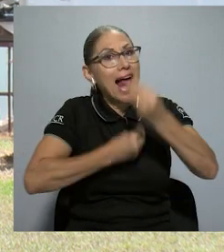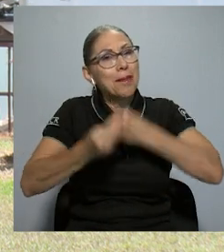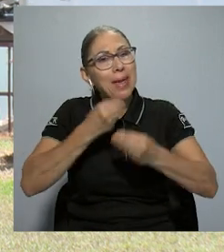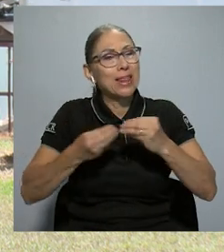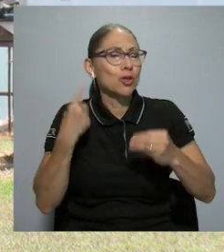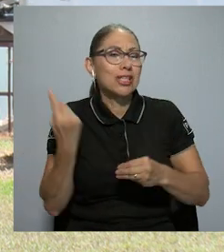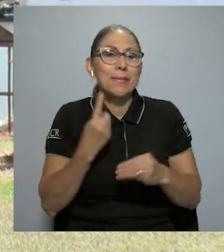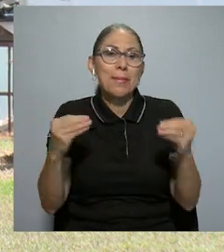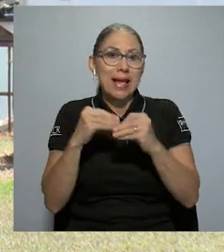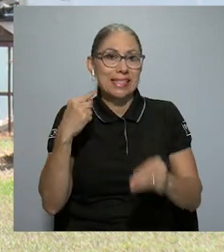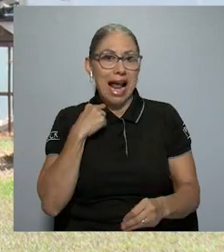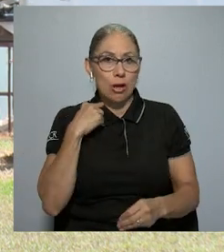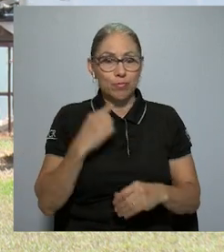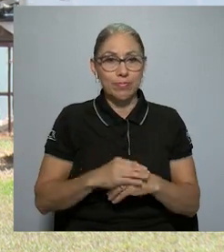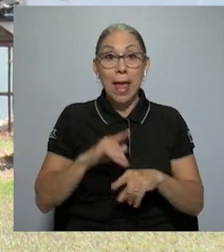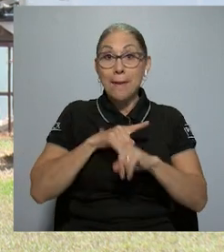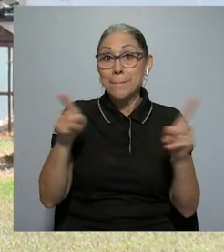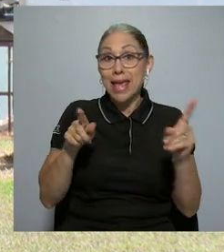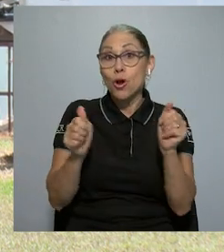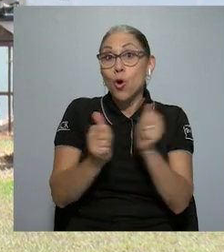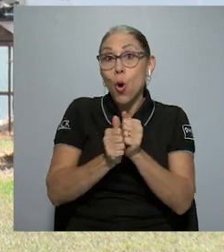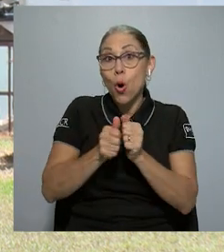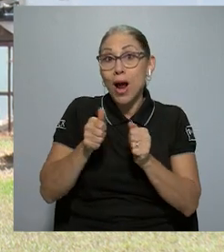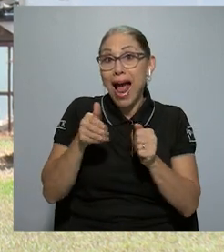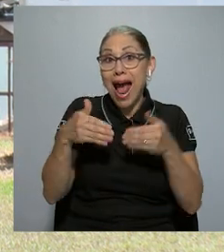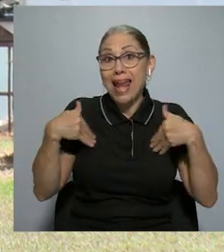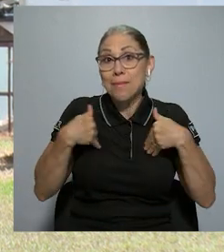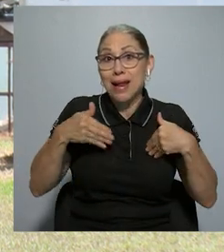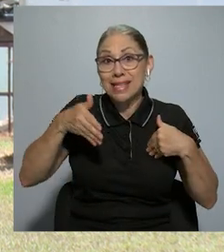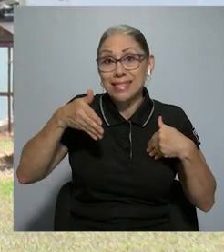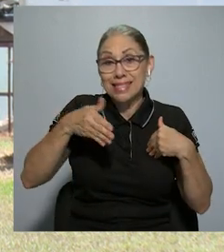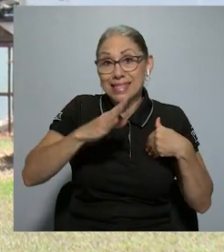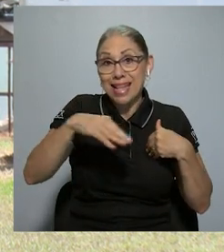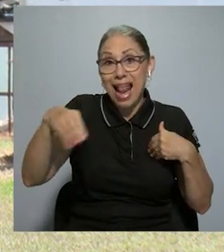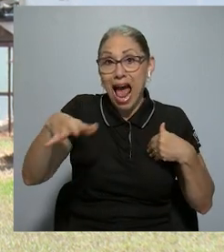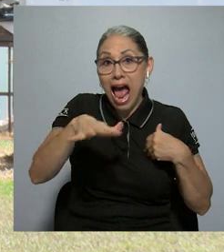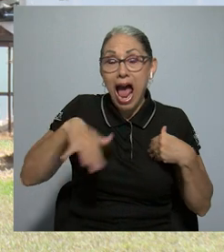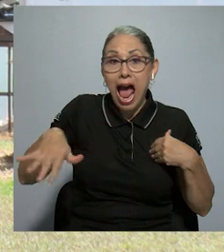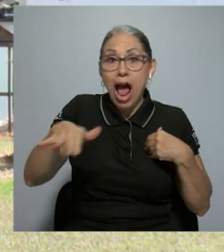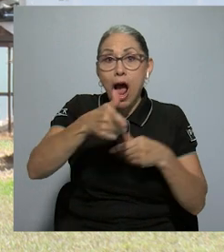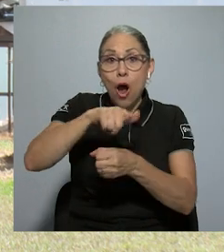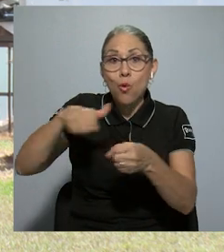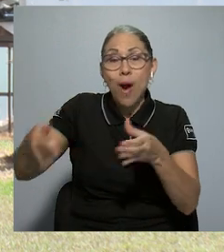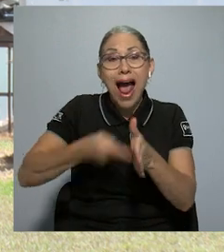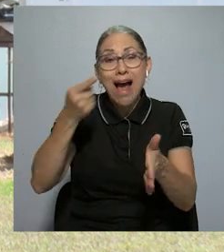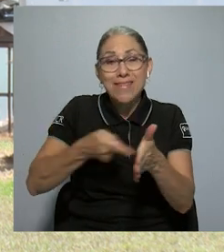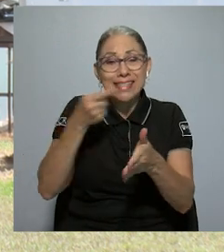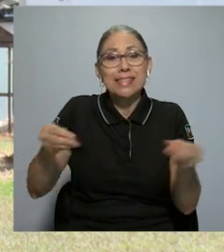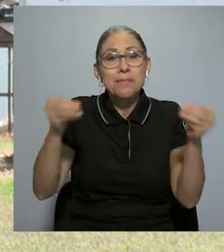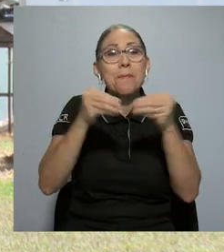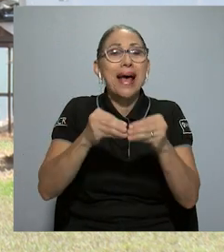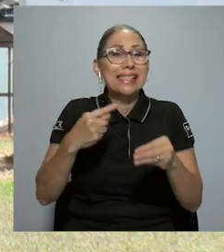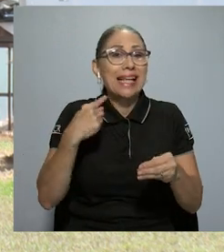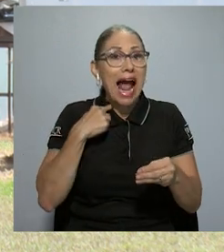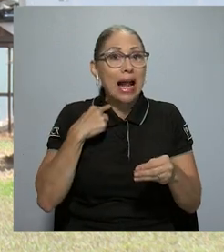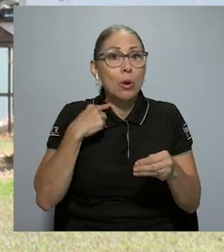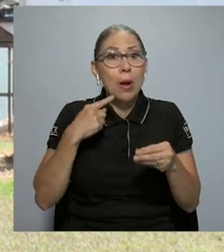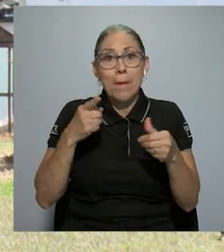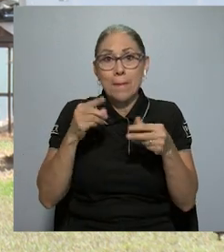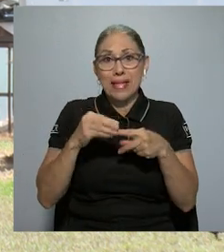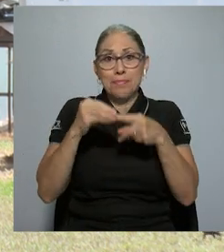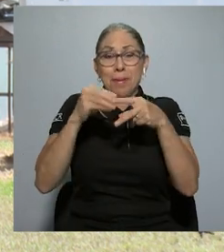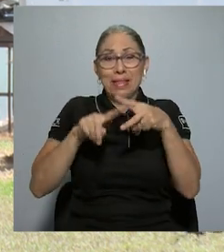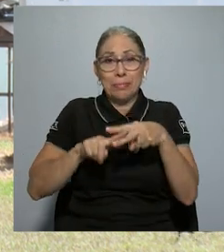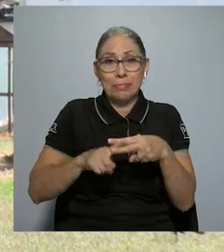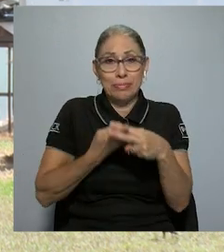los rubros más altos, más caros pero en la acuicultura por sus particularidades es a veces en las fases iniciales de desarrollo aún más caro y